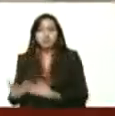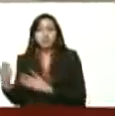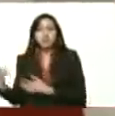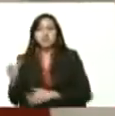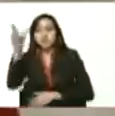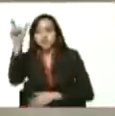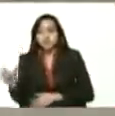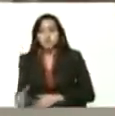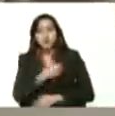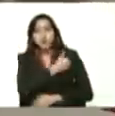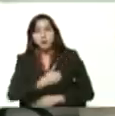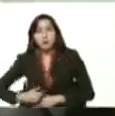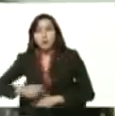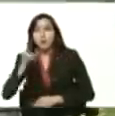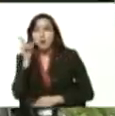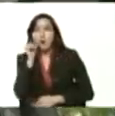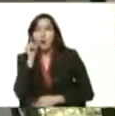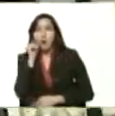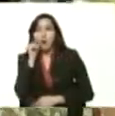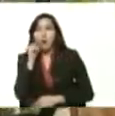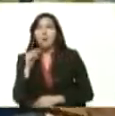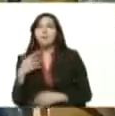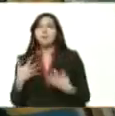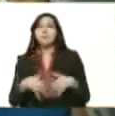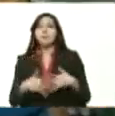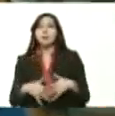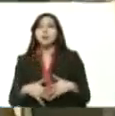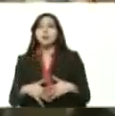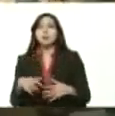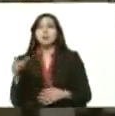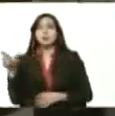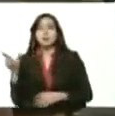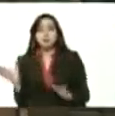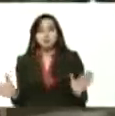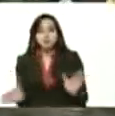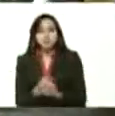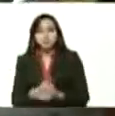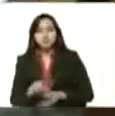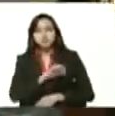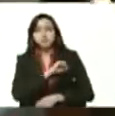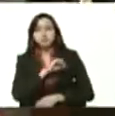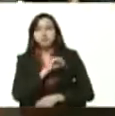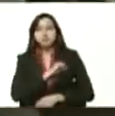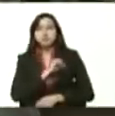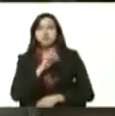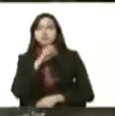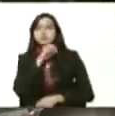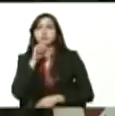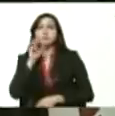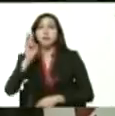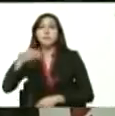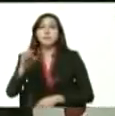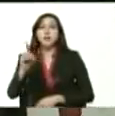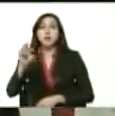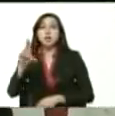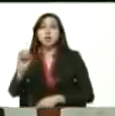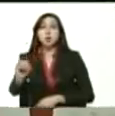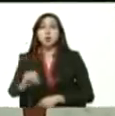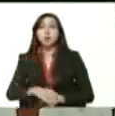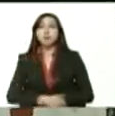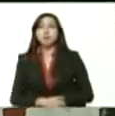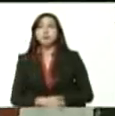presidente de Pequibén nuestro camarada Pedro Rafael de Yechea